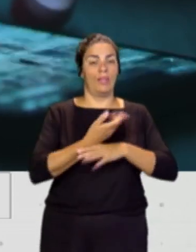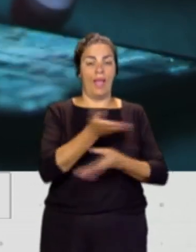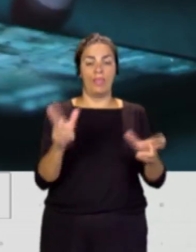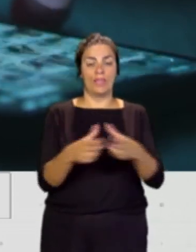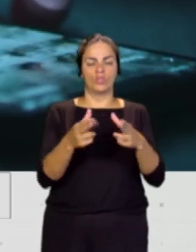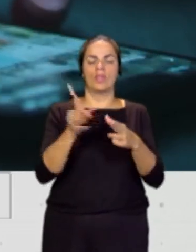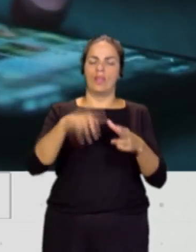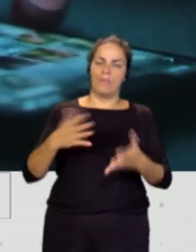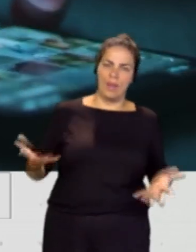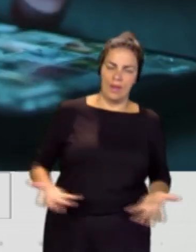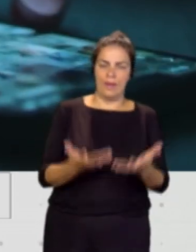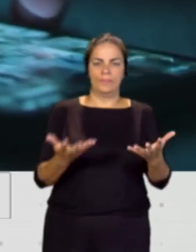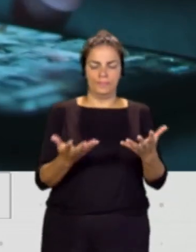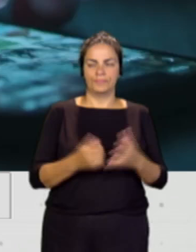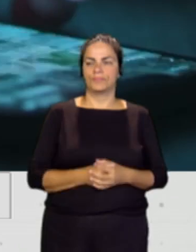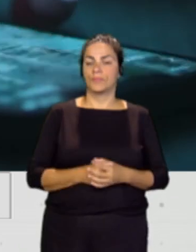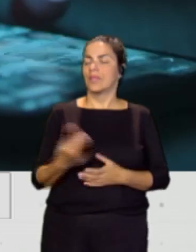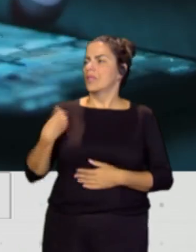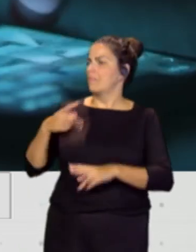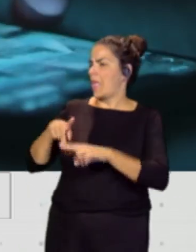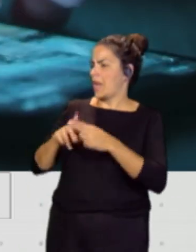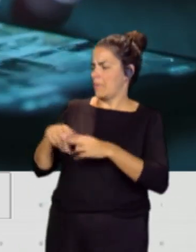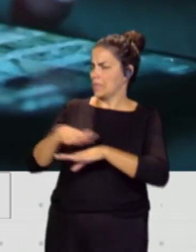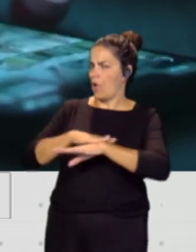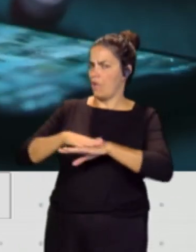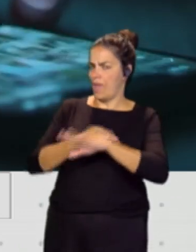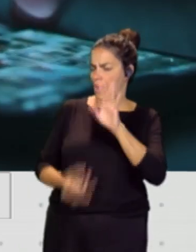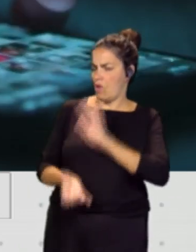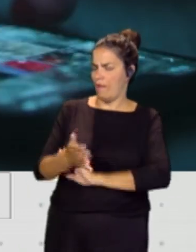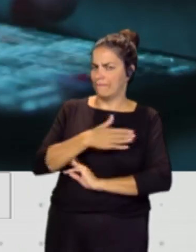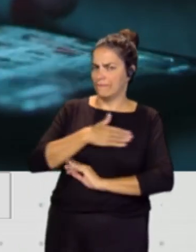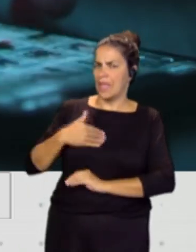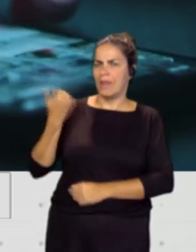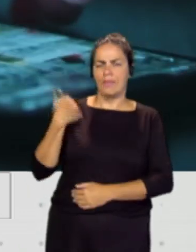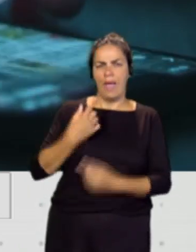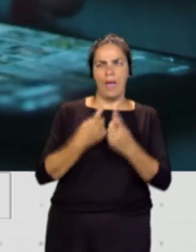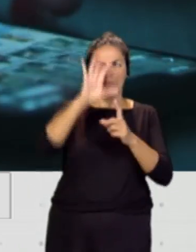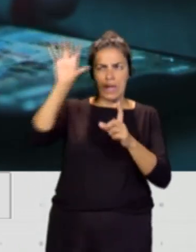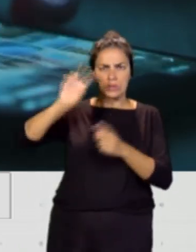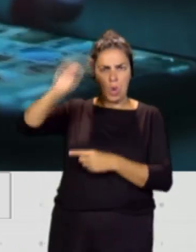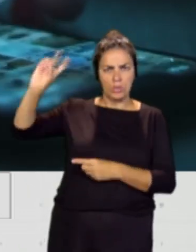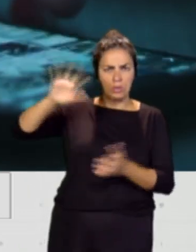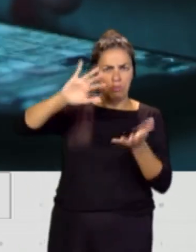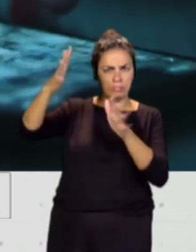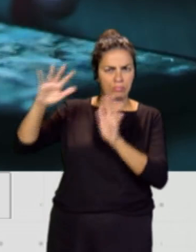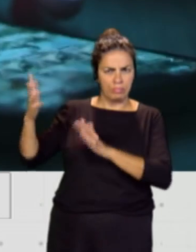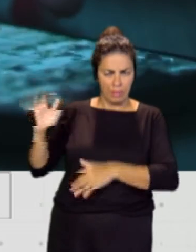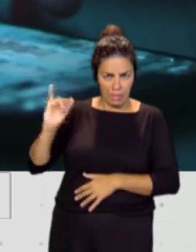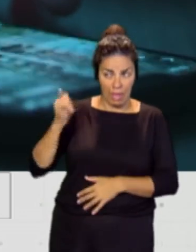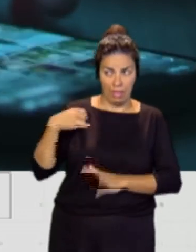¿Y estas herramientas que quiere poner el gobierno ya se llevan a cabo en algún otro país de nuestro entorno?